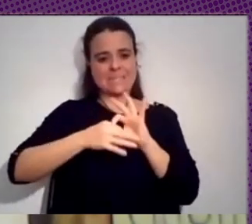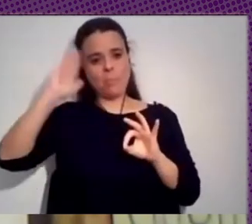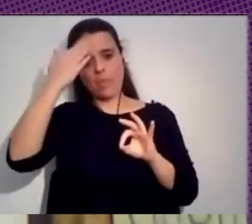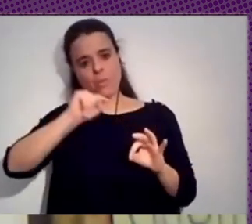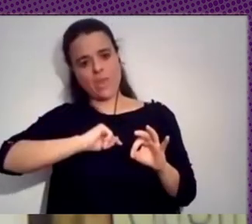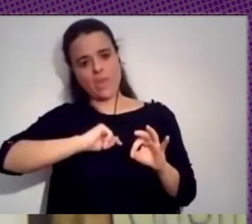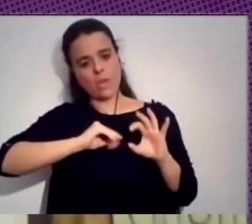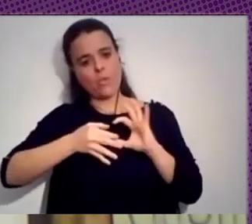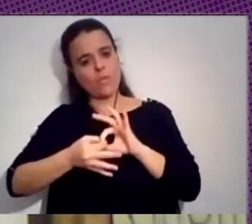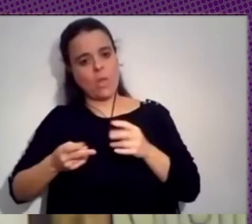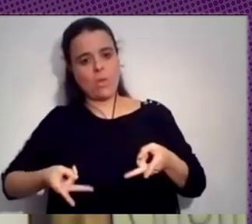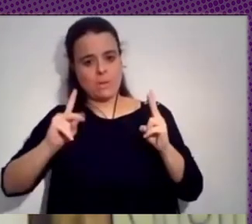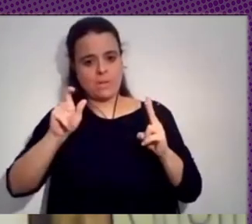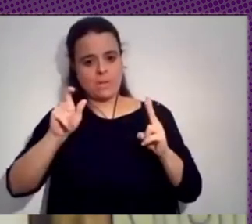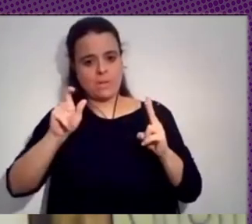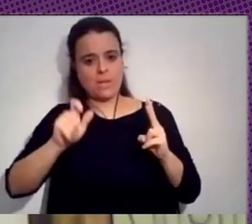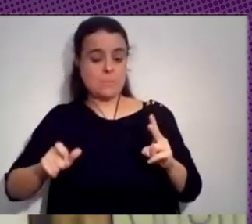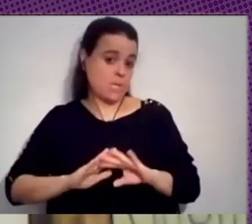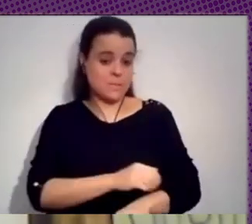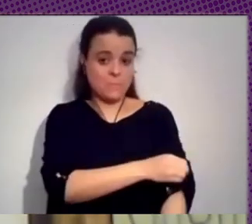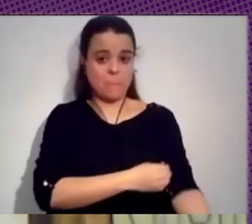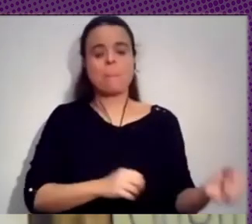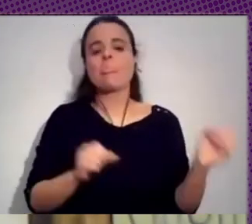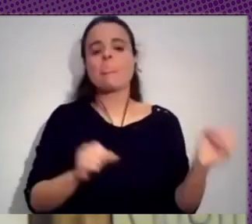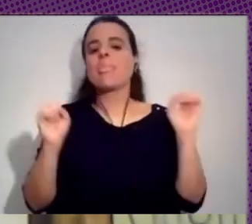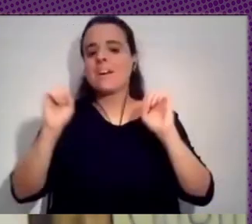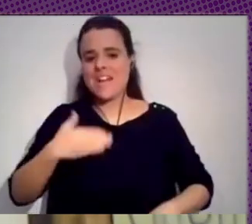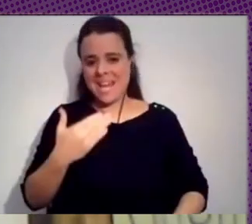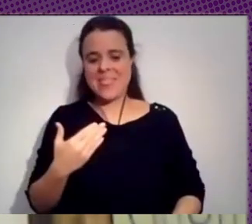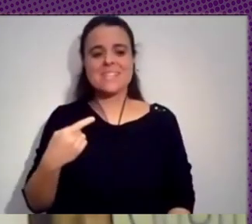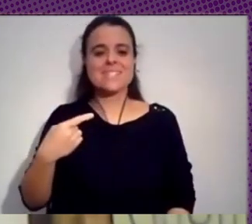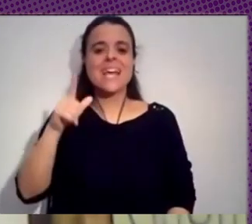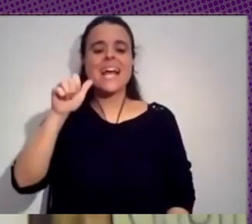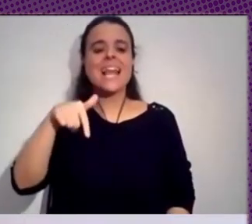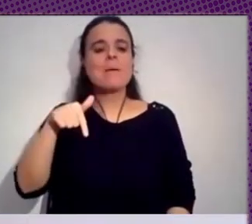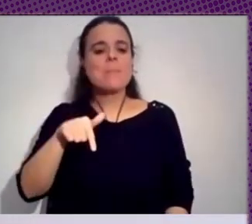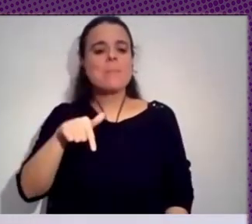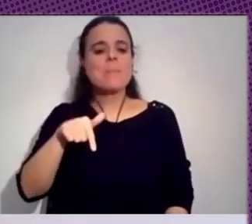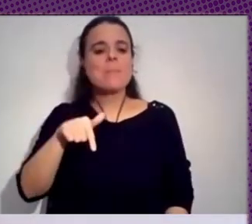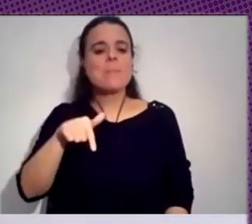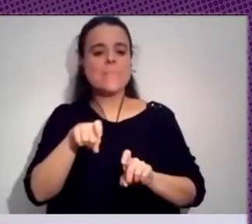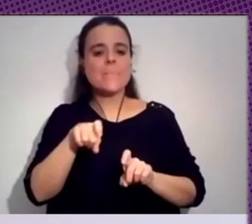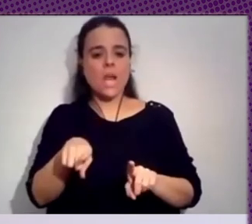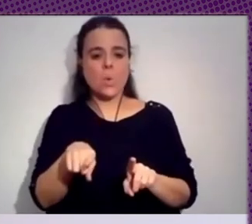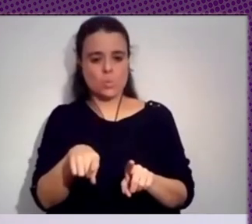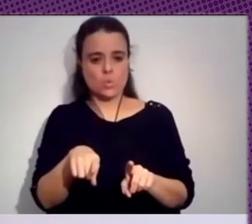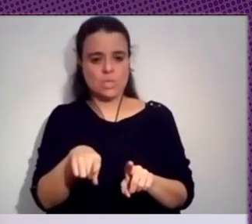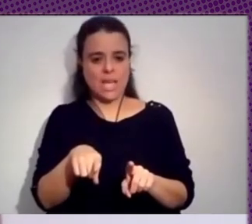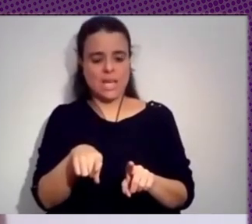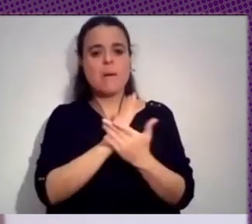solo eso vale gracias a ver Glenn por aquí preguntan cuál es la predisposición de los medios de